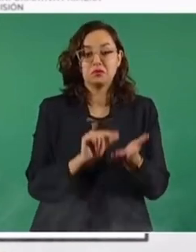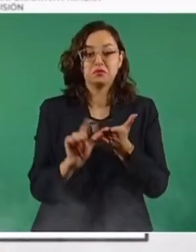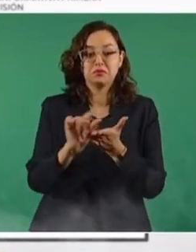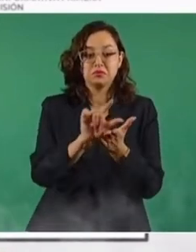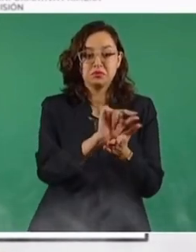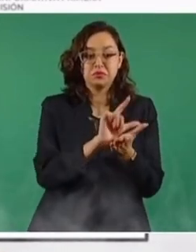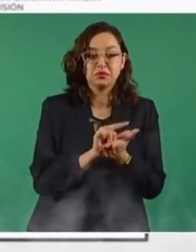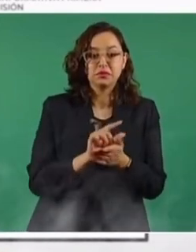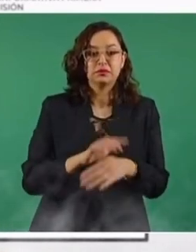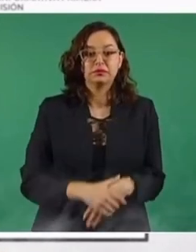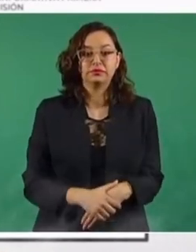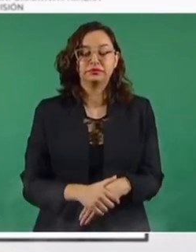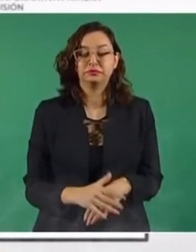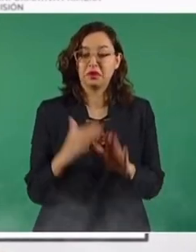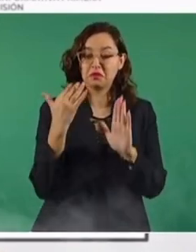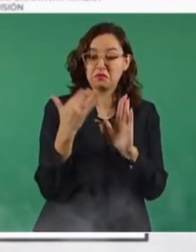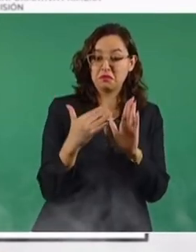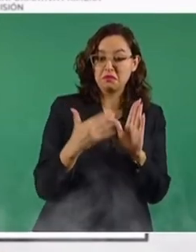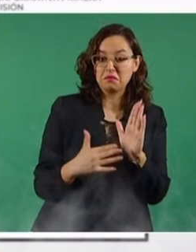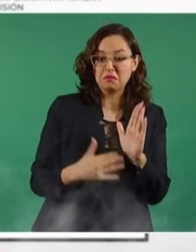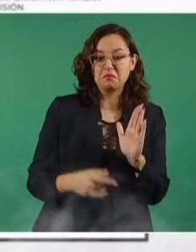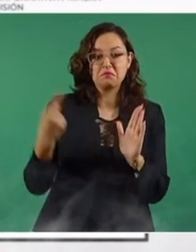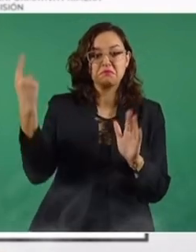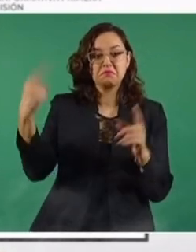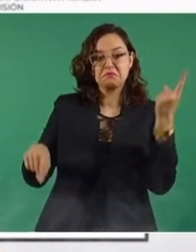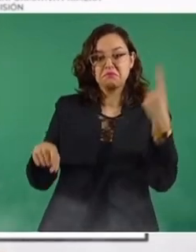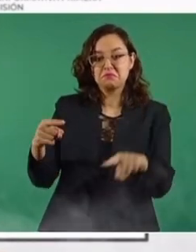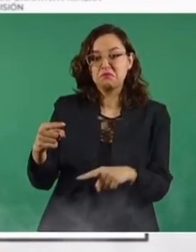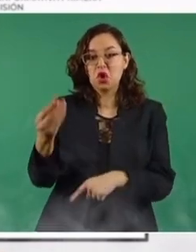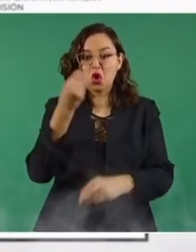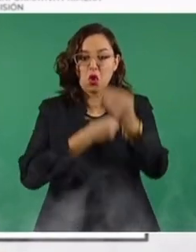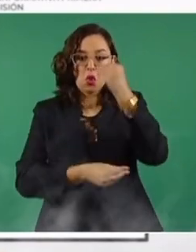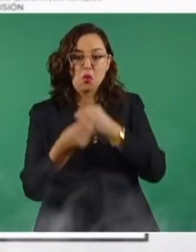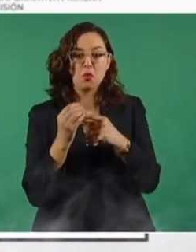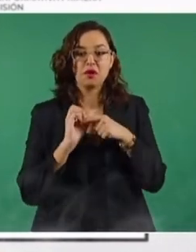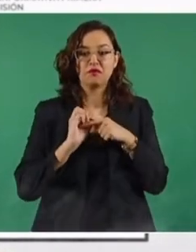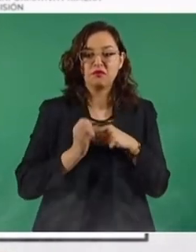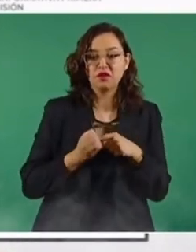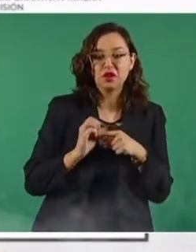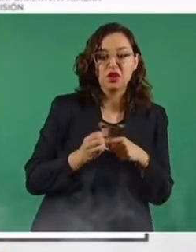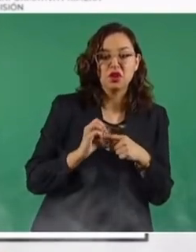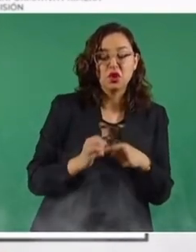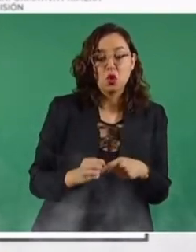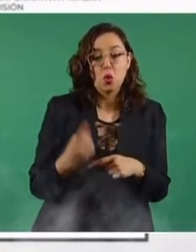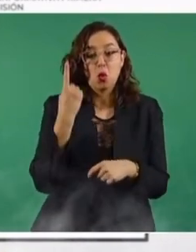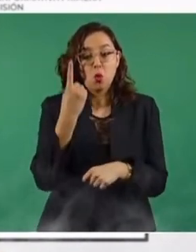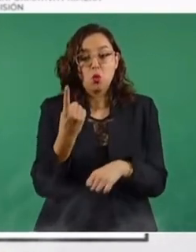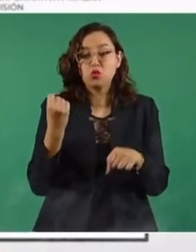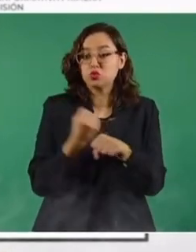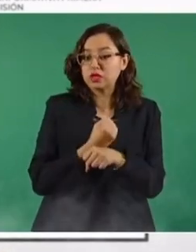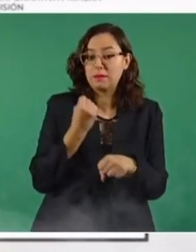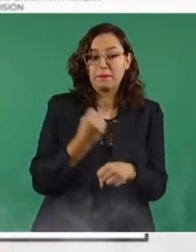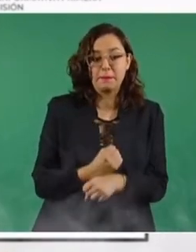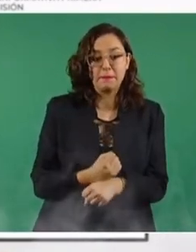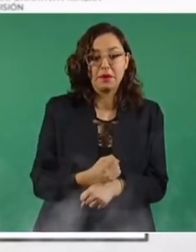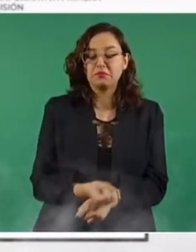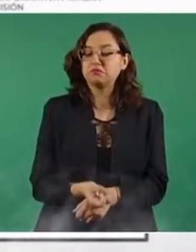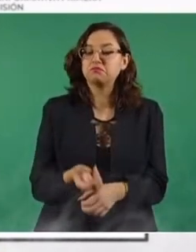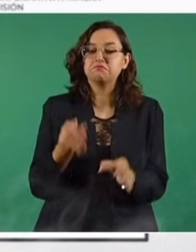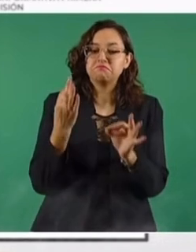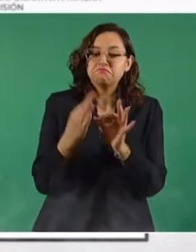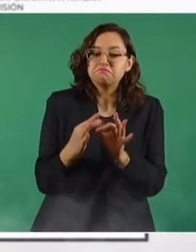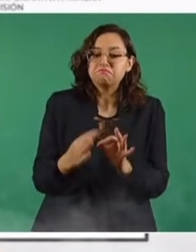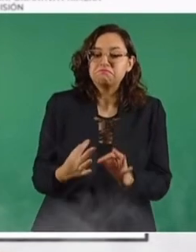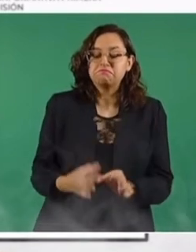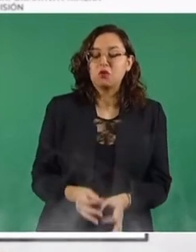Leer por adoctrinamiento. Comer frijoles. Poseer un solo par de zapatos. La receta de